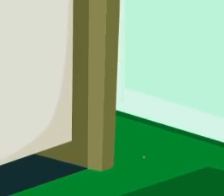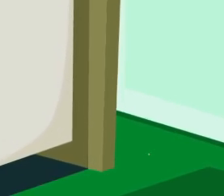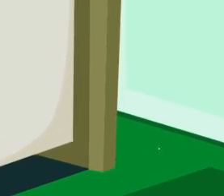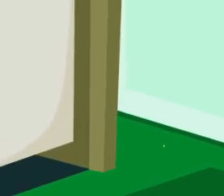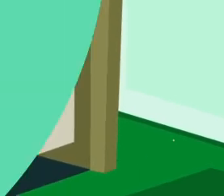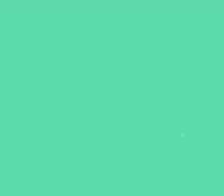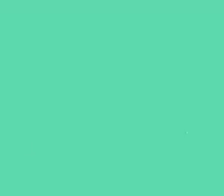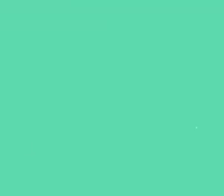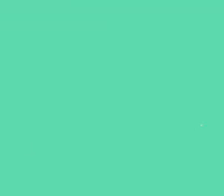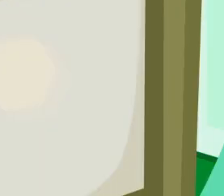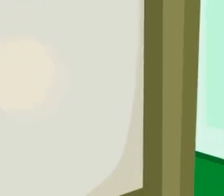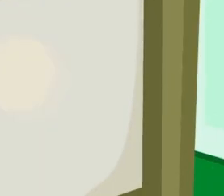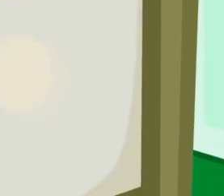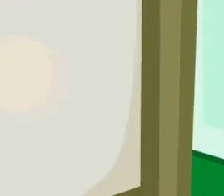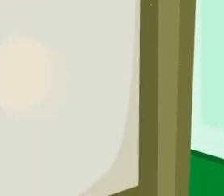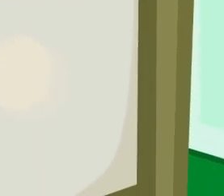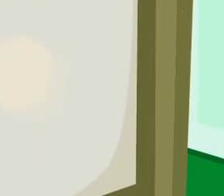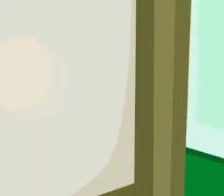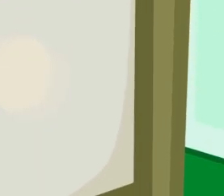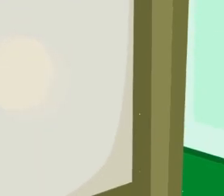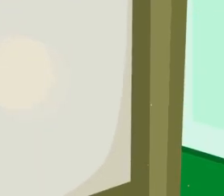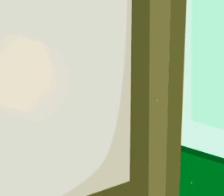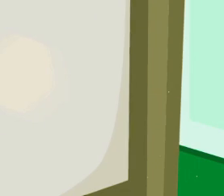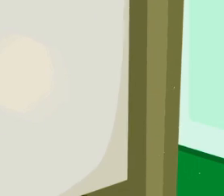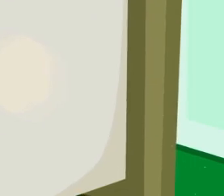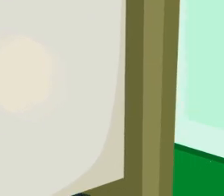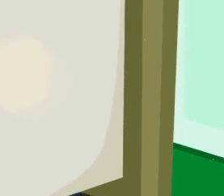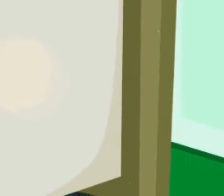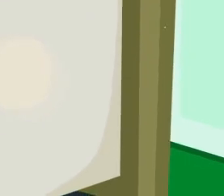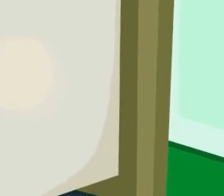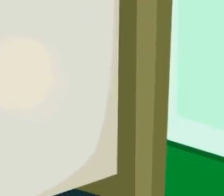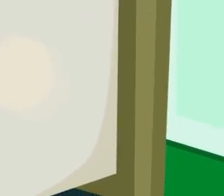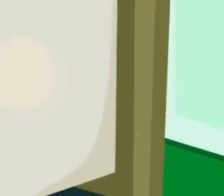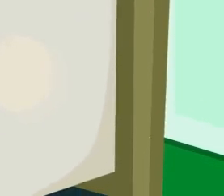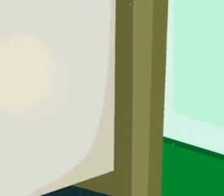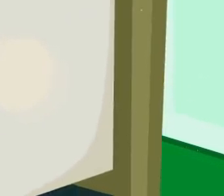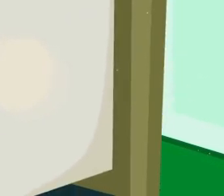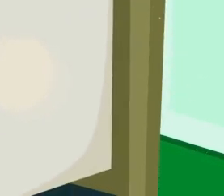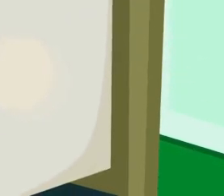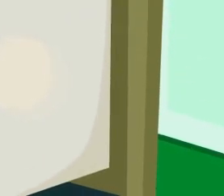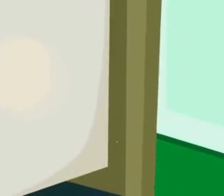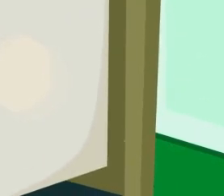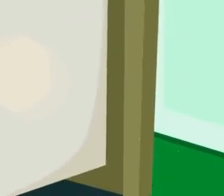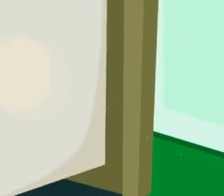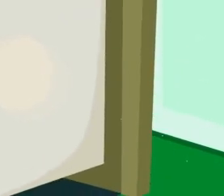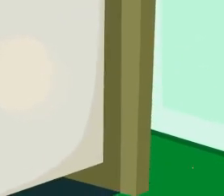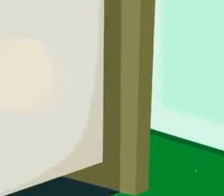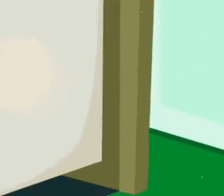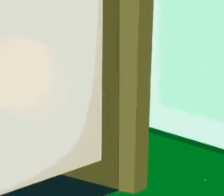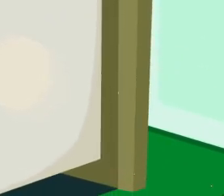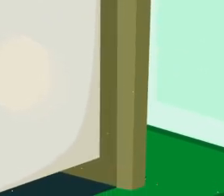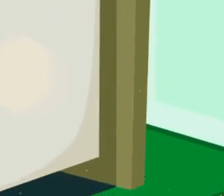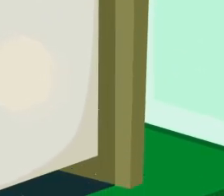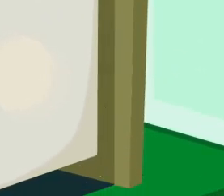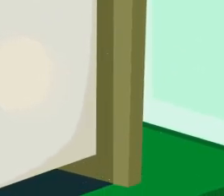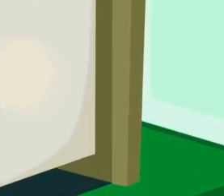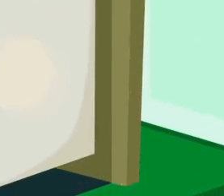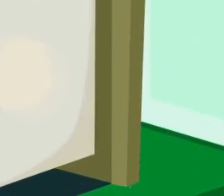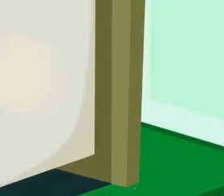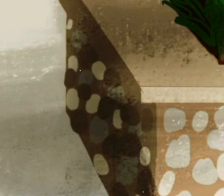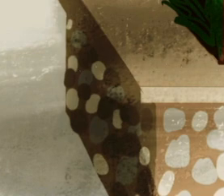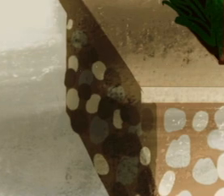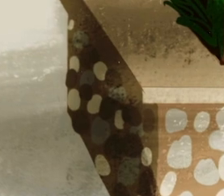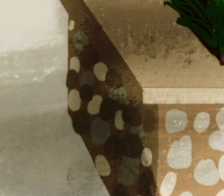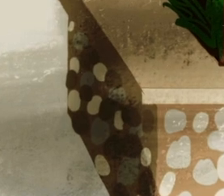A paz me reina Cuando estoy mal Por Él me da